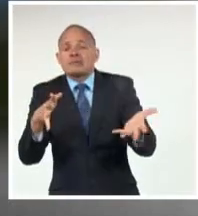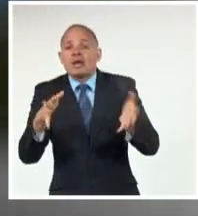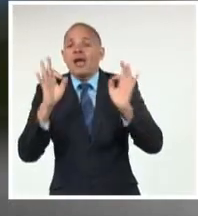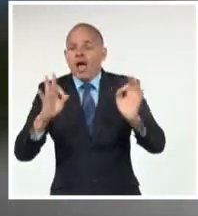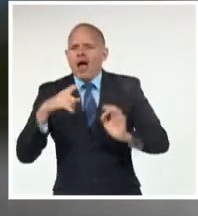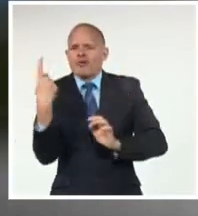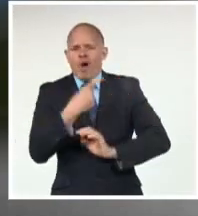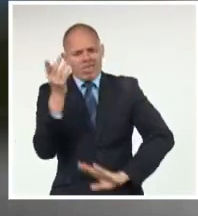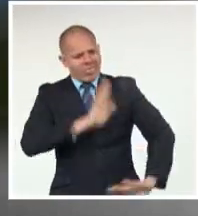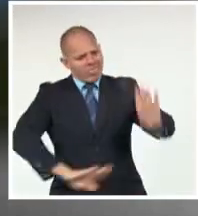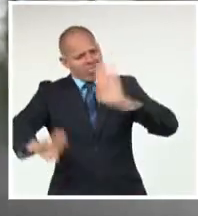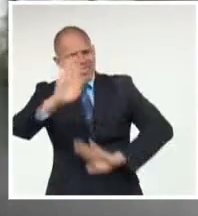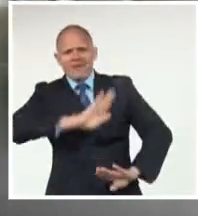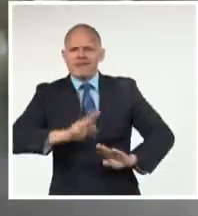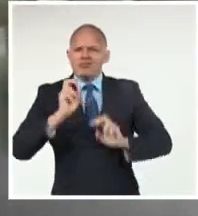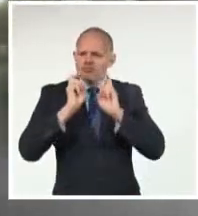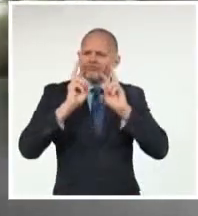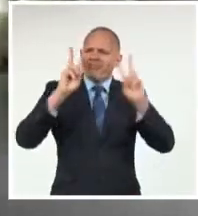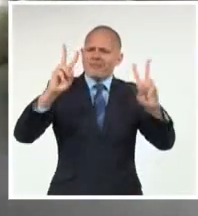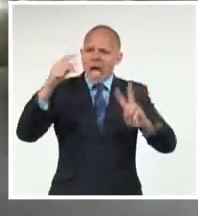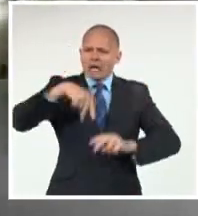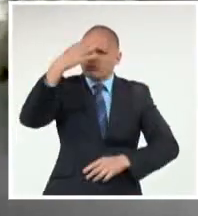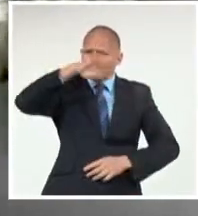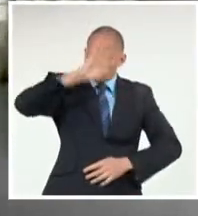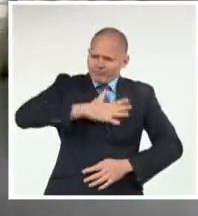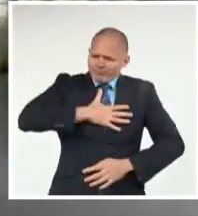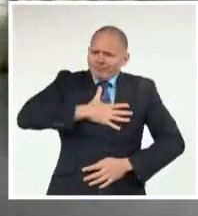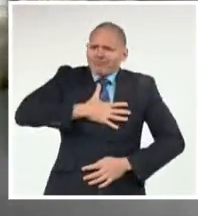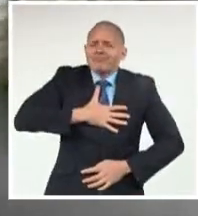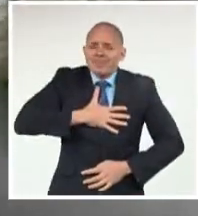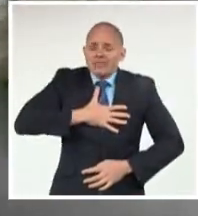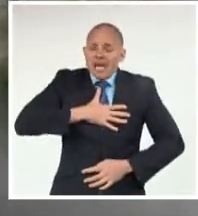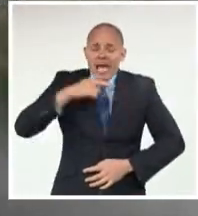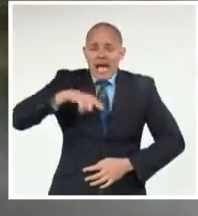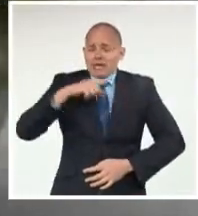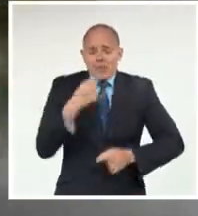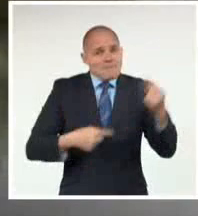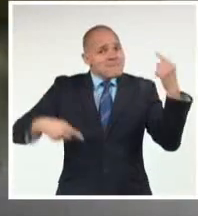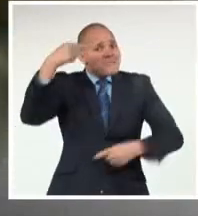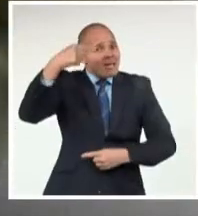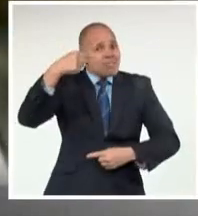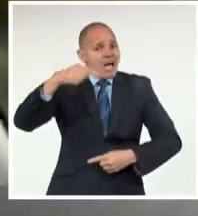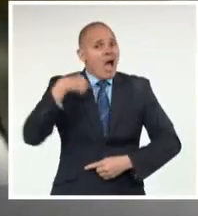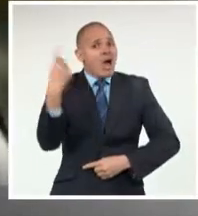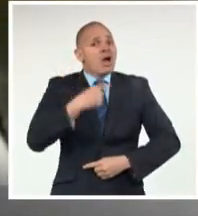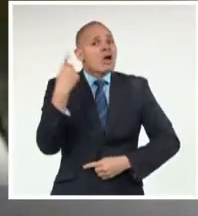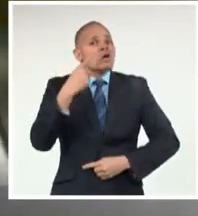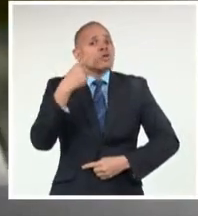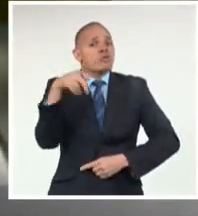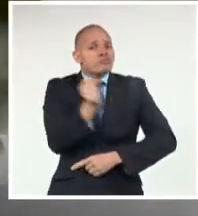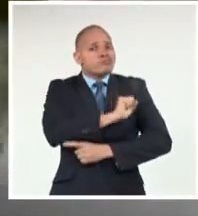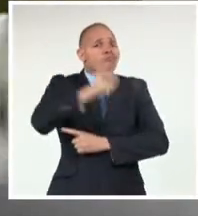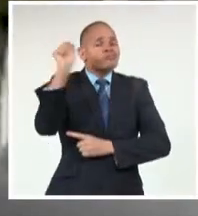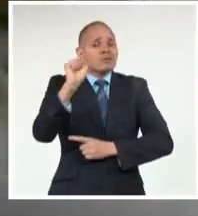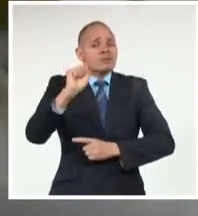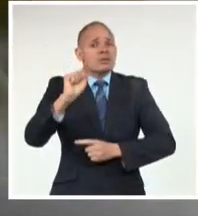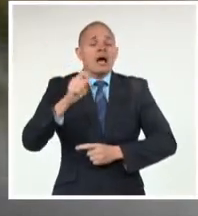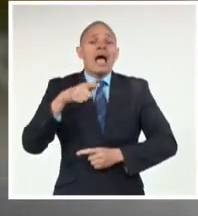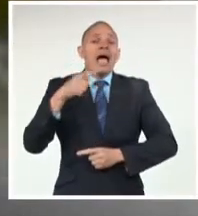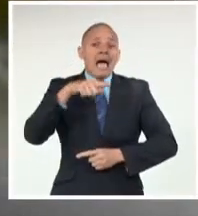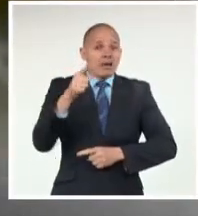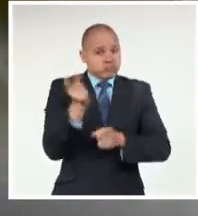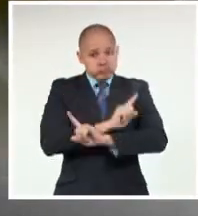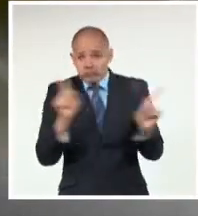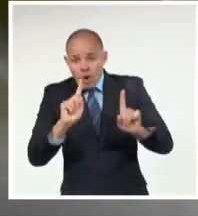hundirnos en el mar Que antes traicionar La gloria que